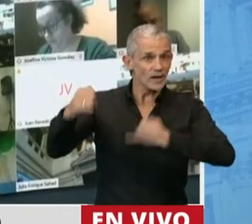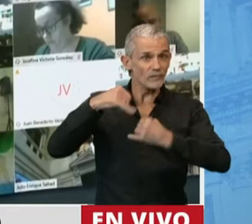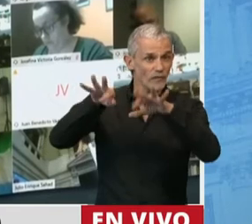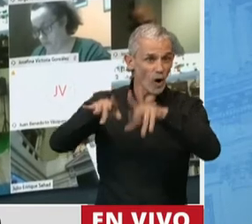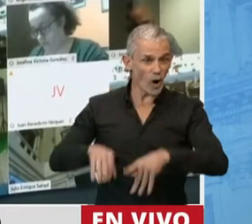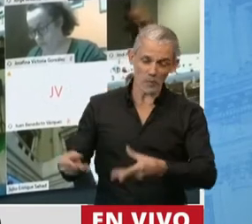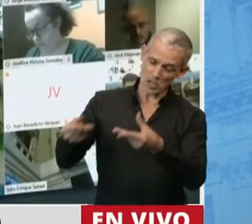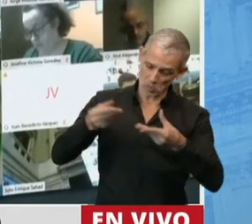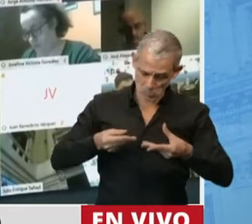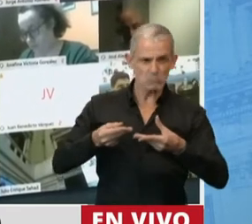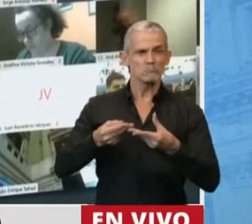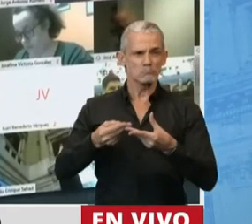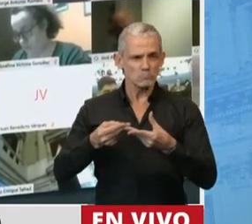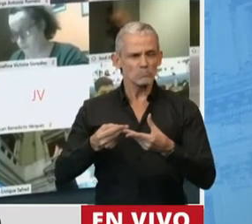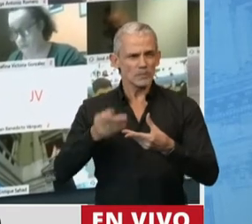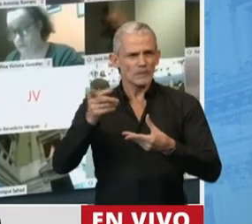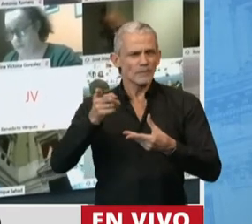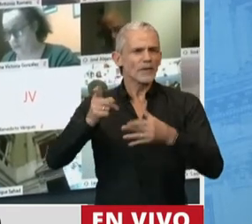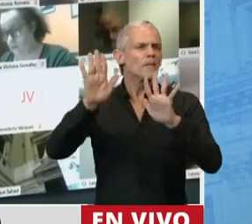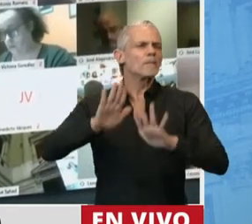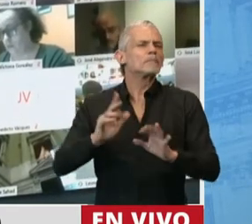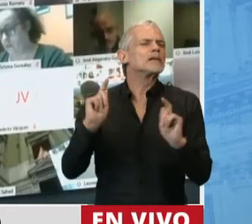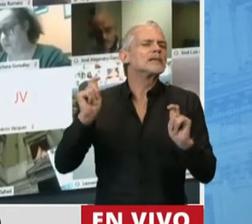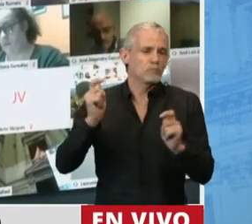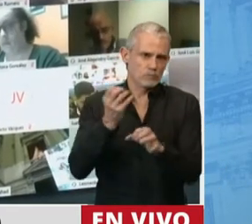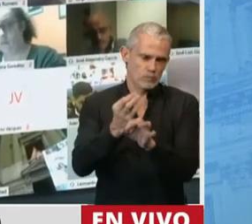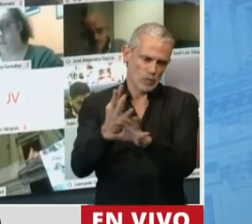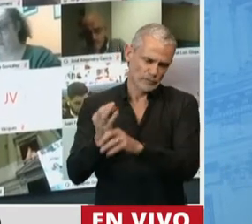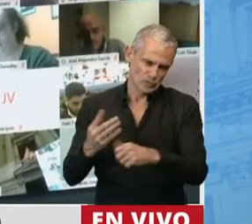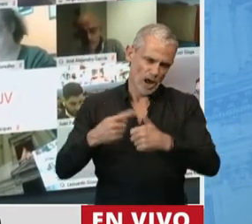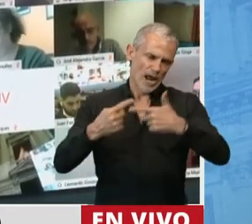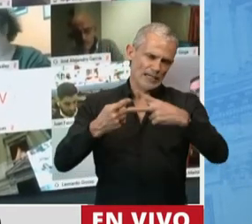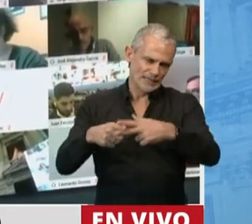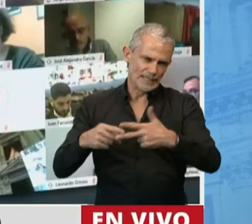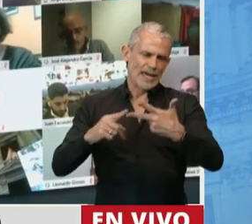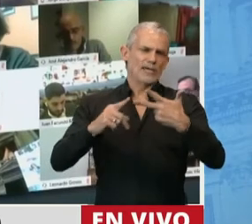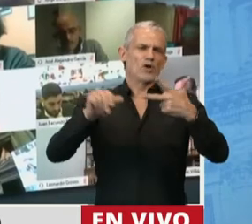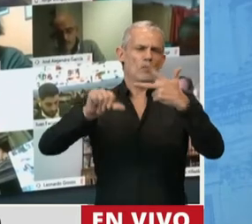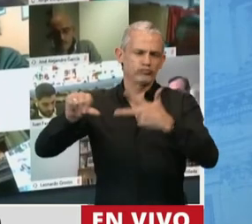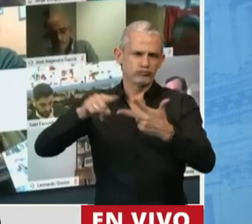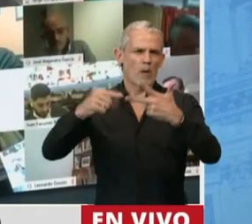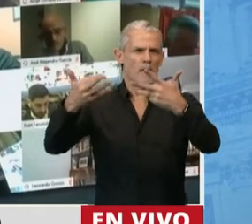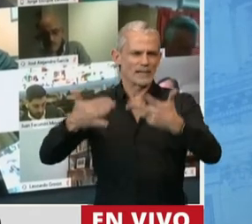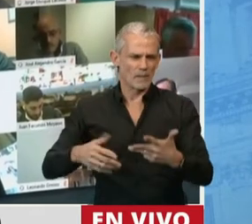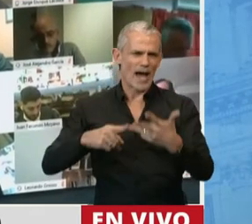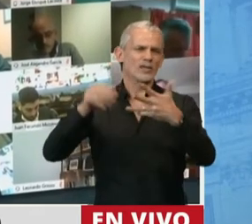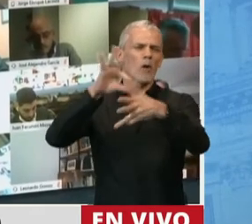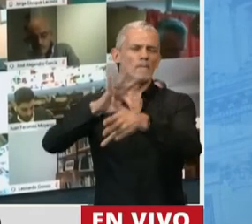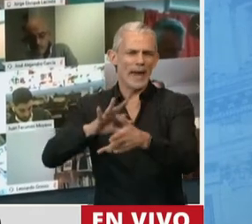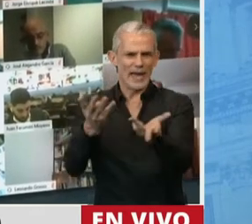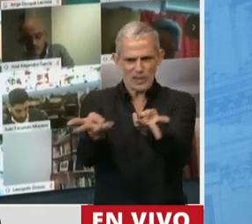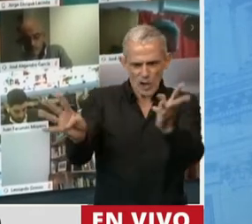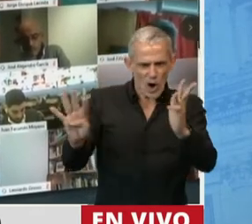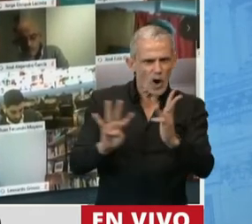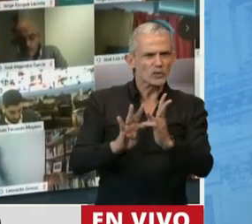elaborado por profesionales, técnicos, geógrafos, matemáticos, médicos,